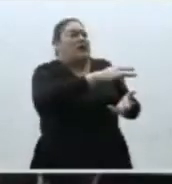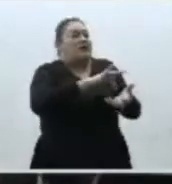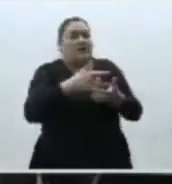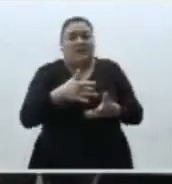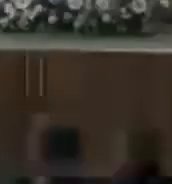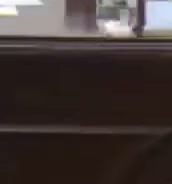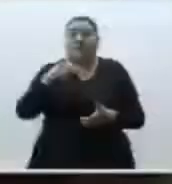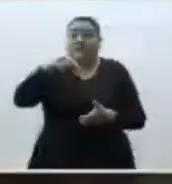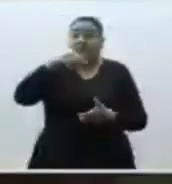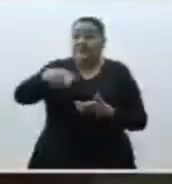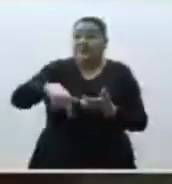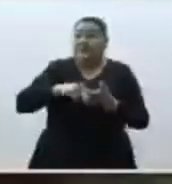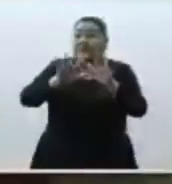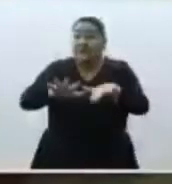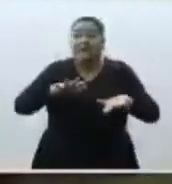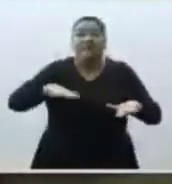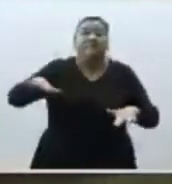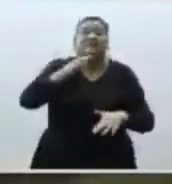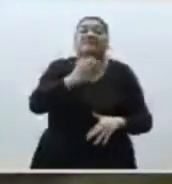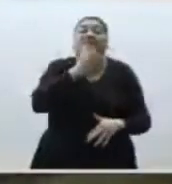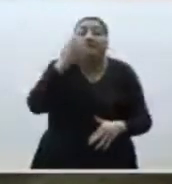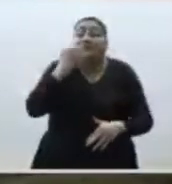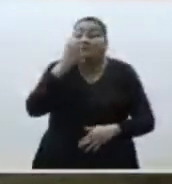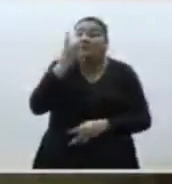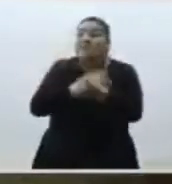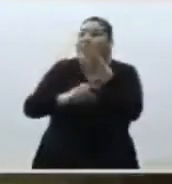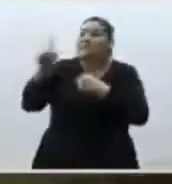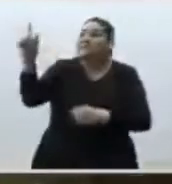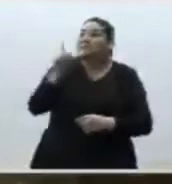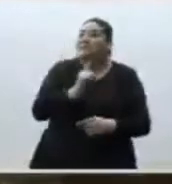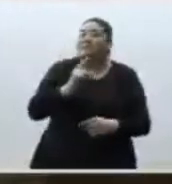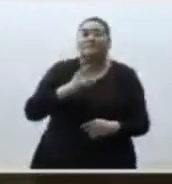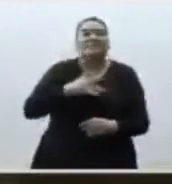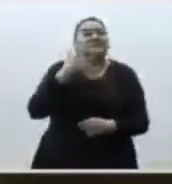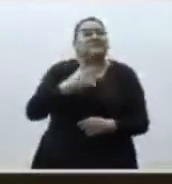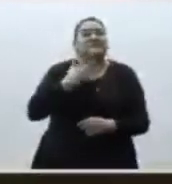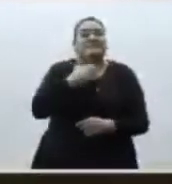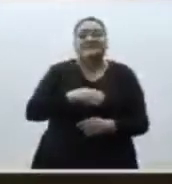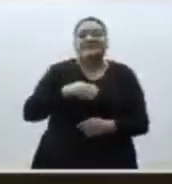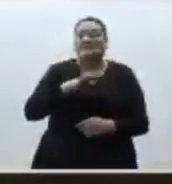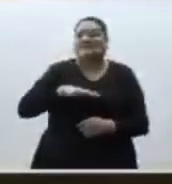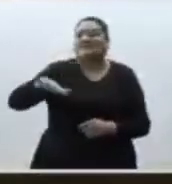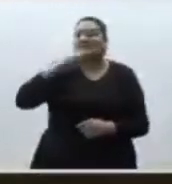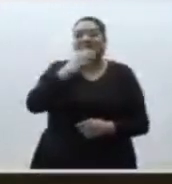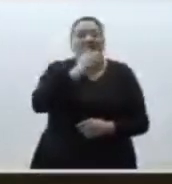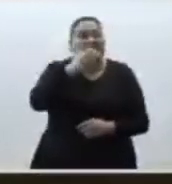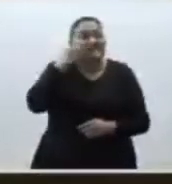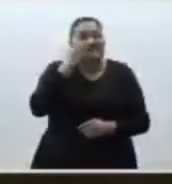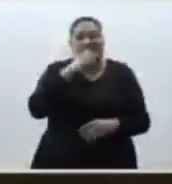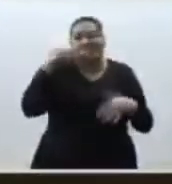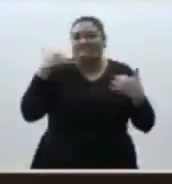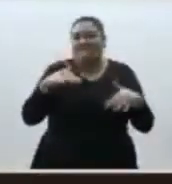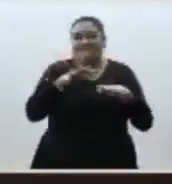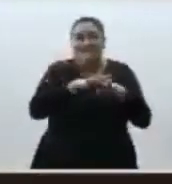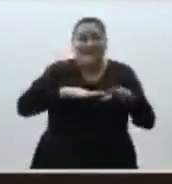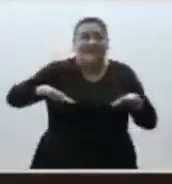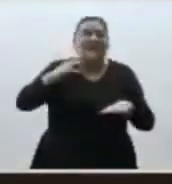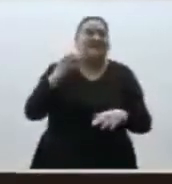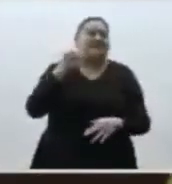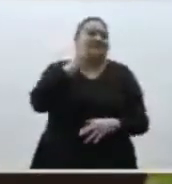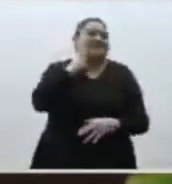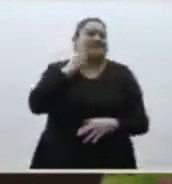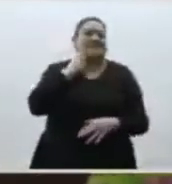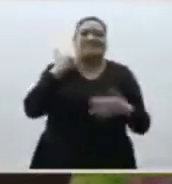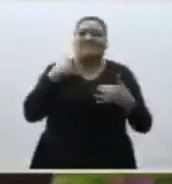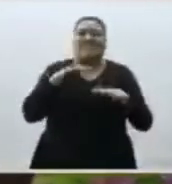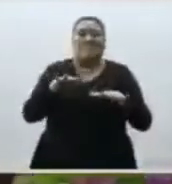escuela de derecho, a esta máxima casa de estudios de los abogados del Estado